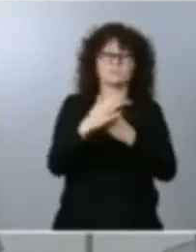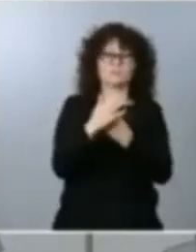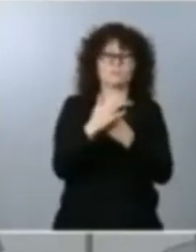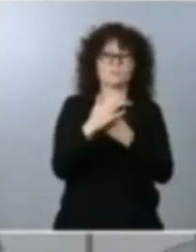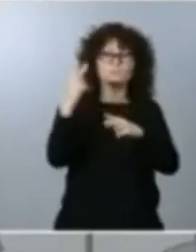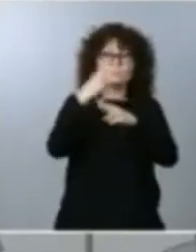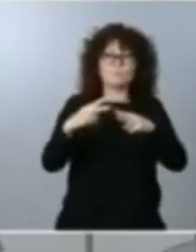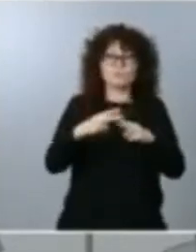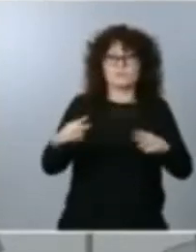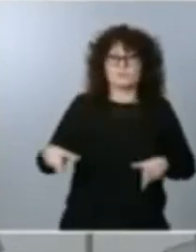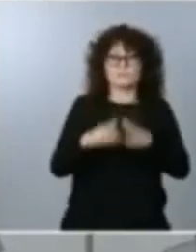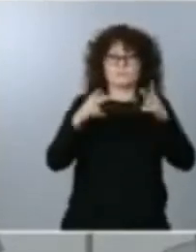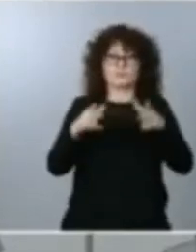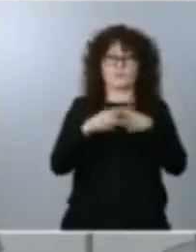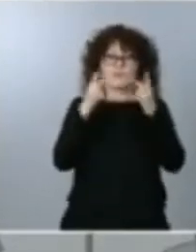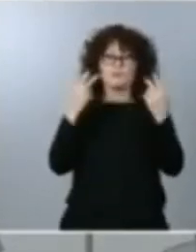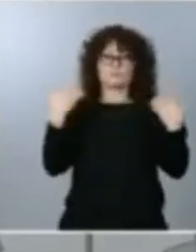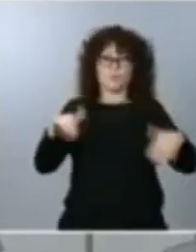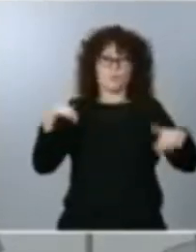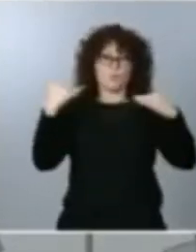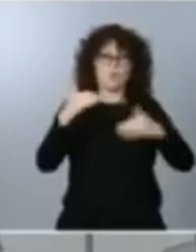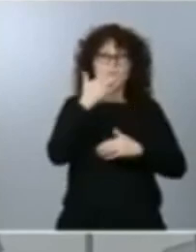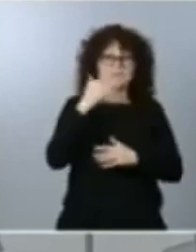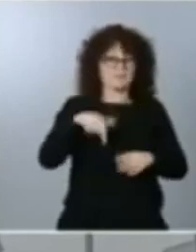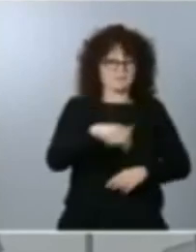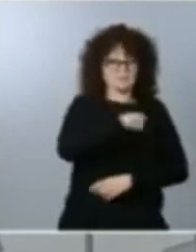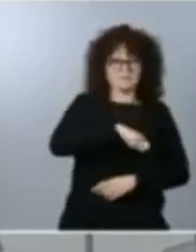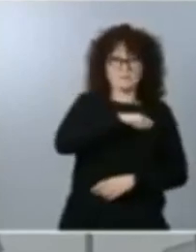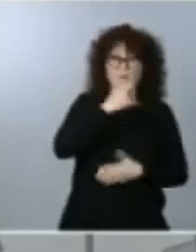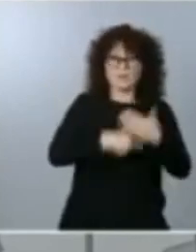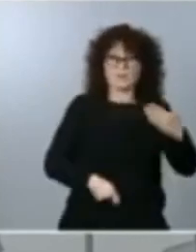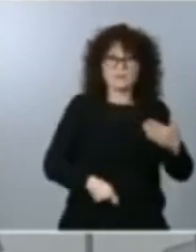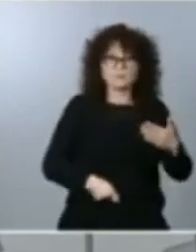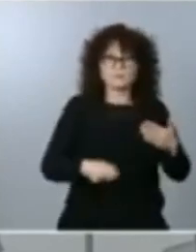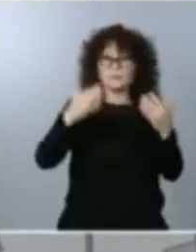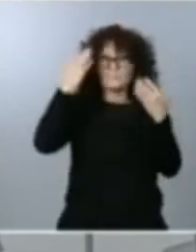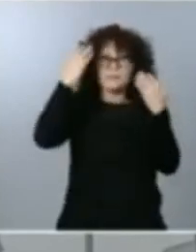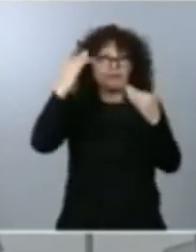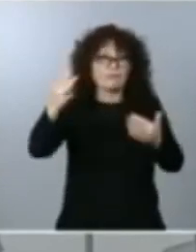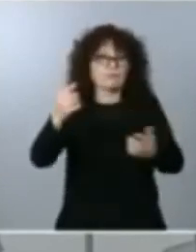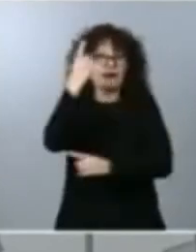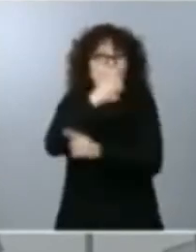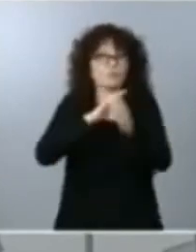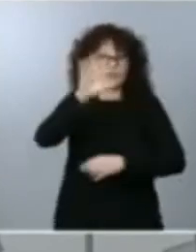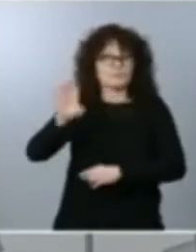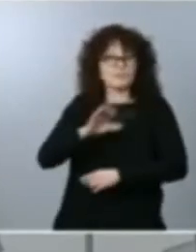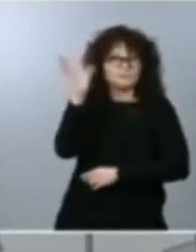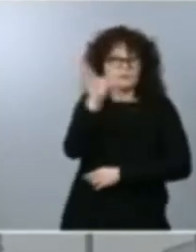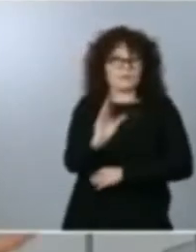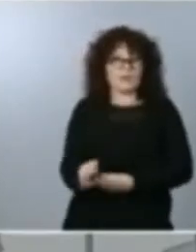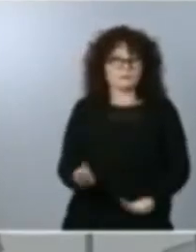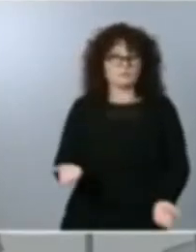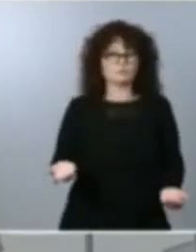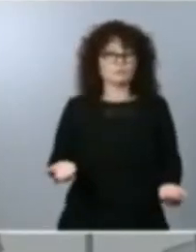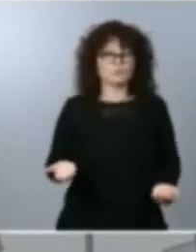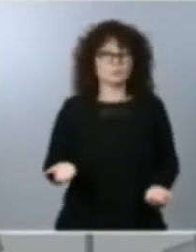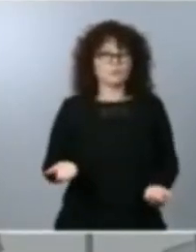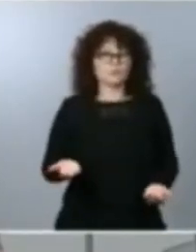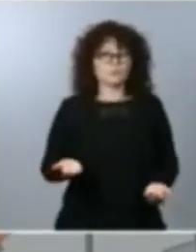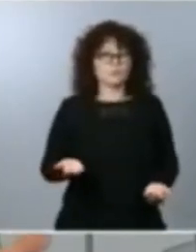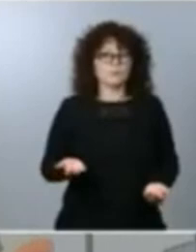si aquí en España están siendo duras imagínense ustedes en algunos países africanos no porque tengan